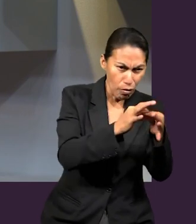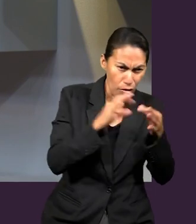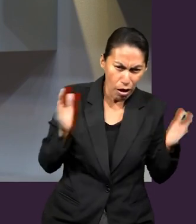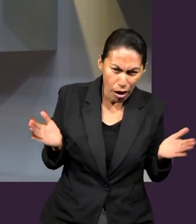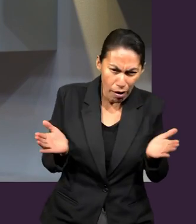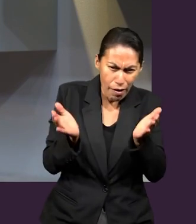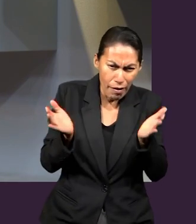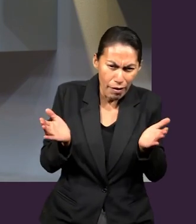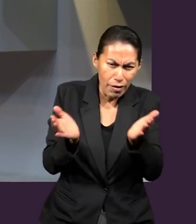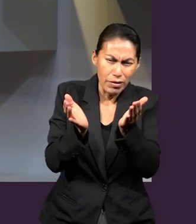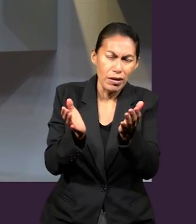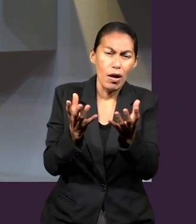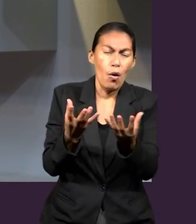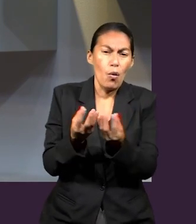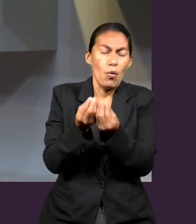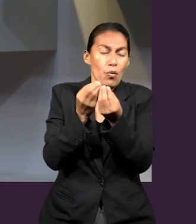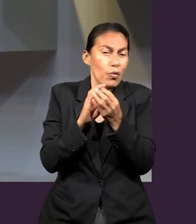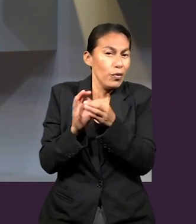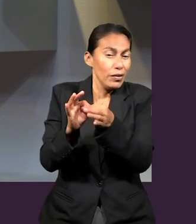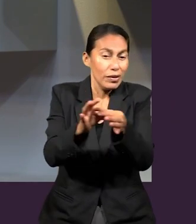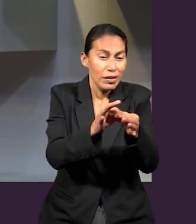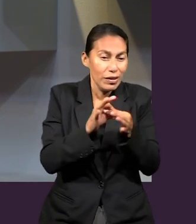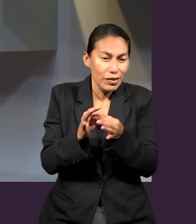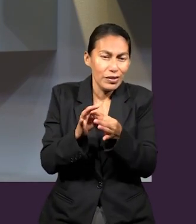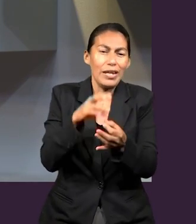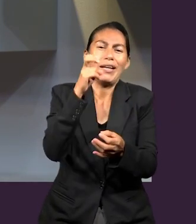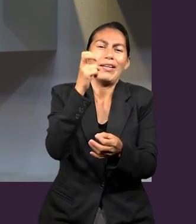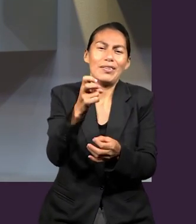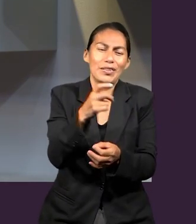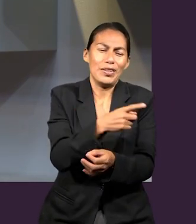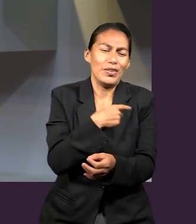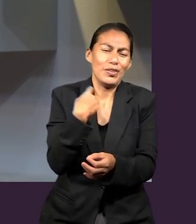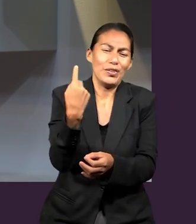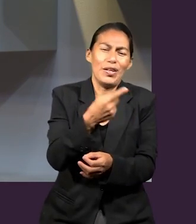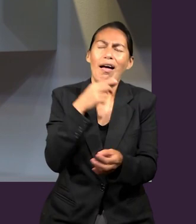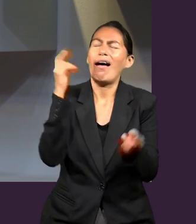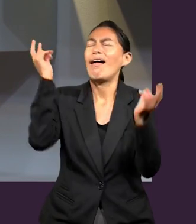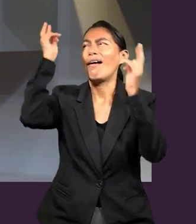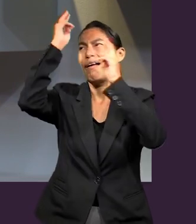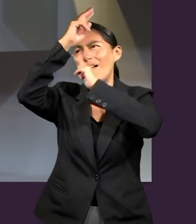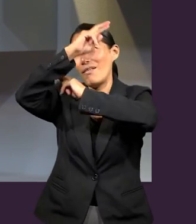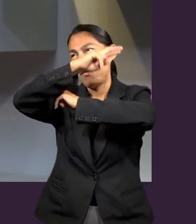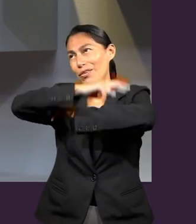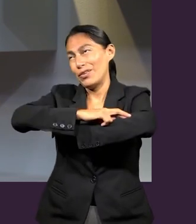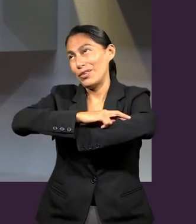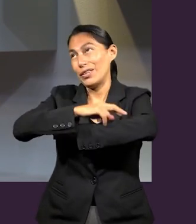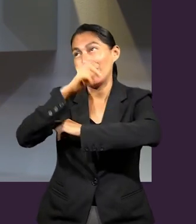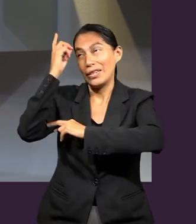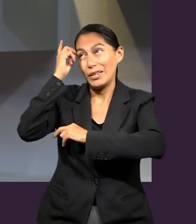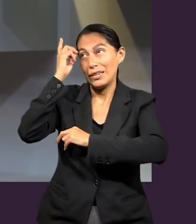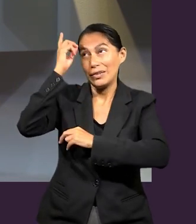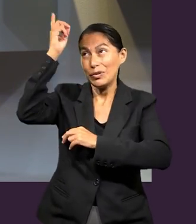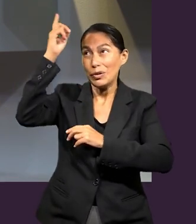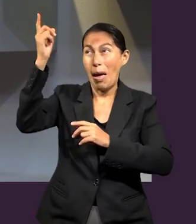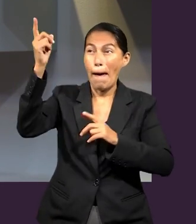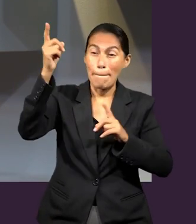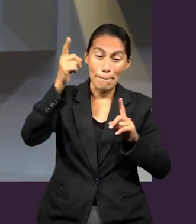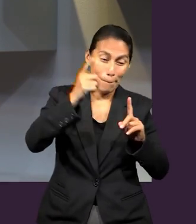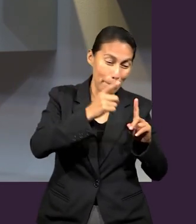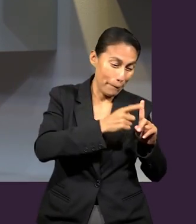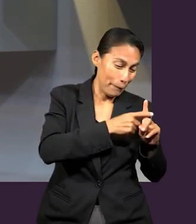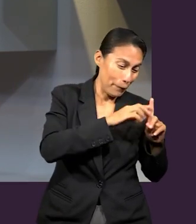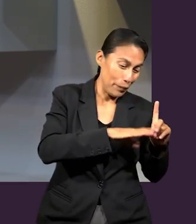avanzar juntos como un solo cuerpo en Cristo, nosotros debemos reconocer y exaltar la cruz de Cristo.